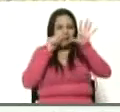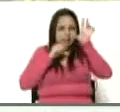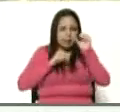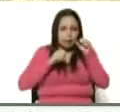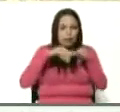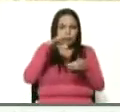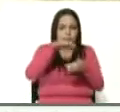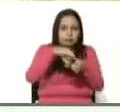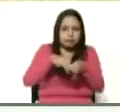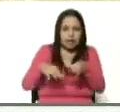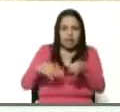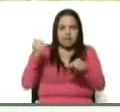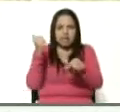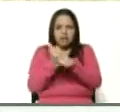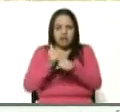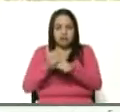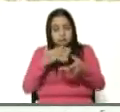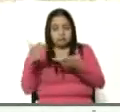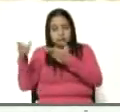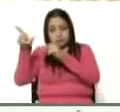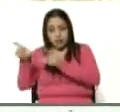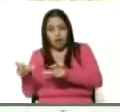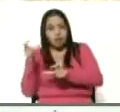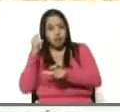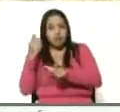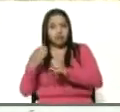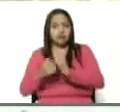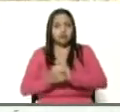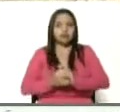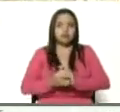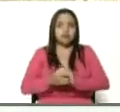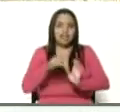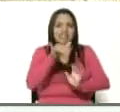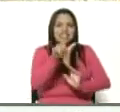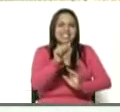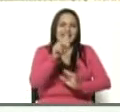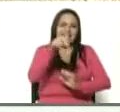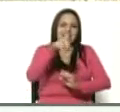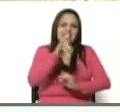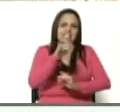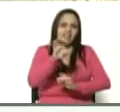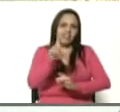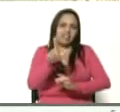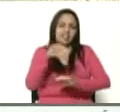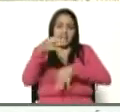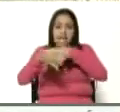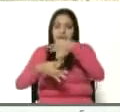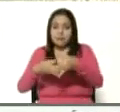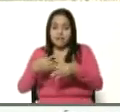de trabajar. Fíjense, esta mujer, Yanivet, que bien llega el mensaje,